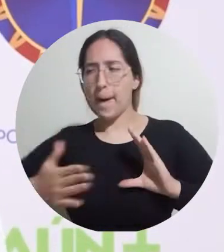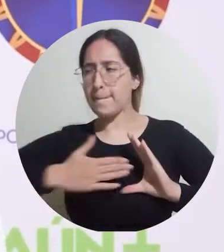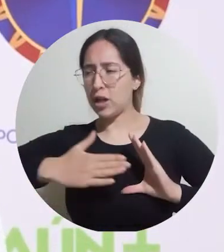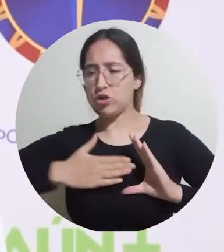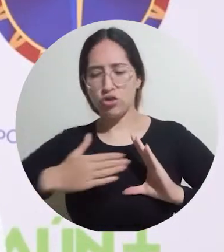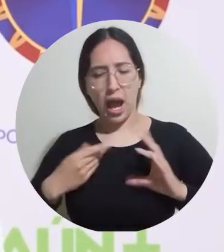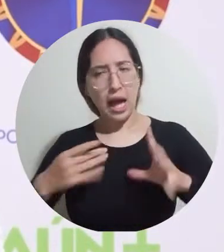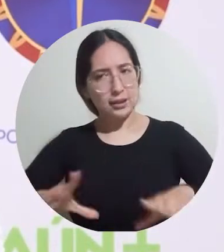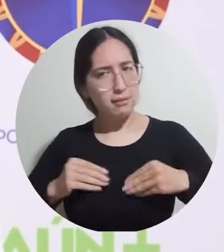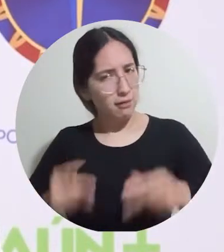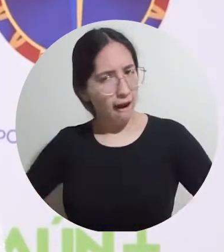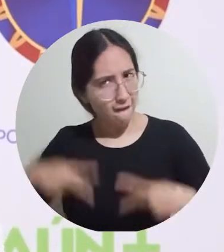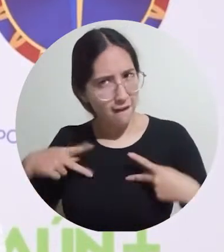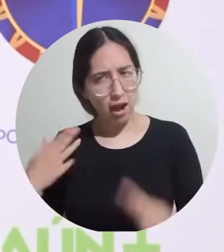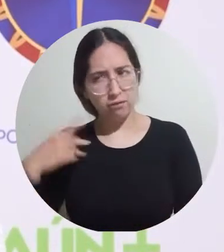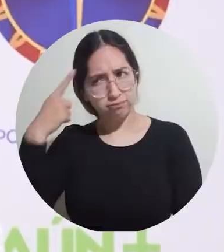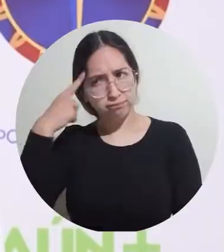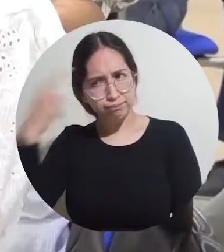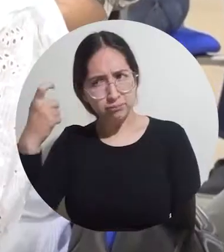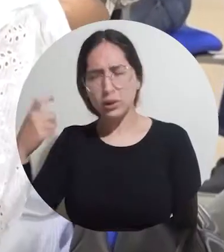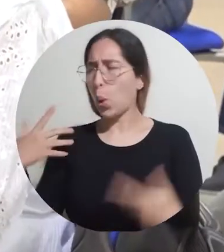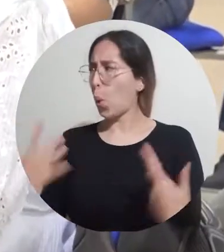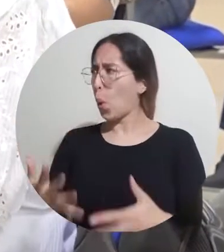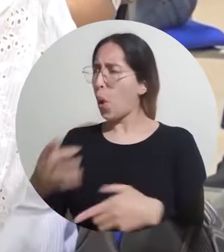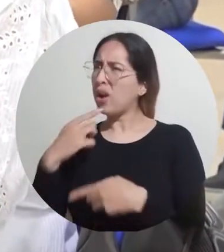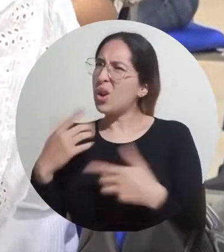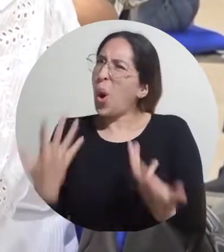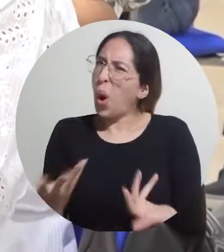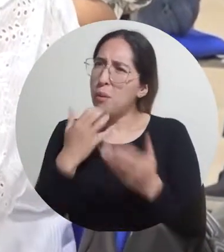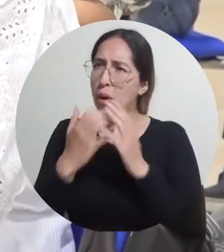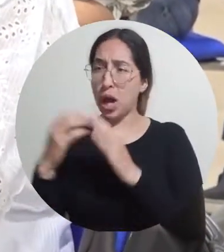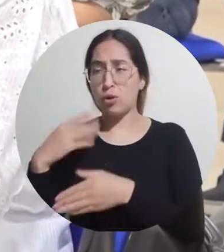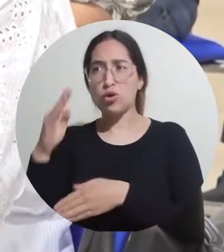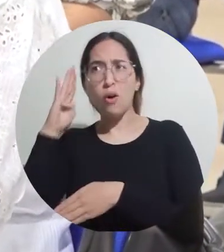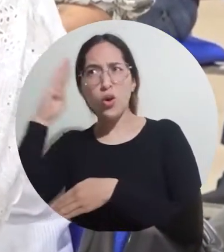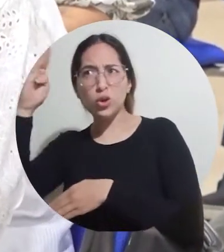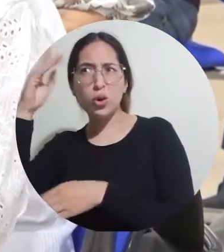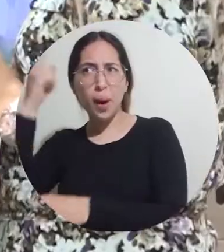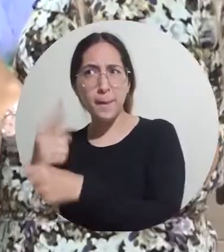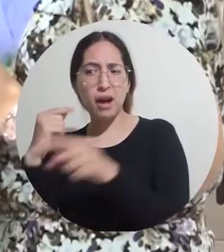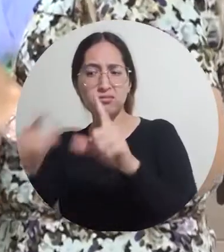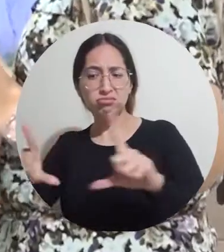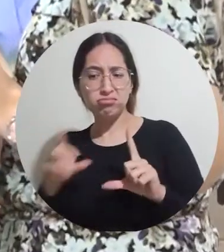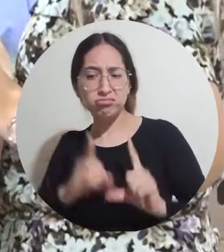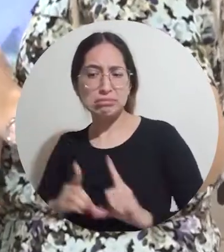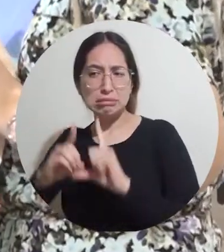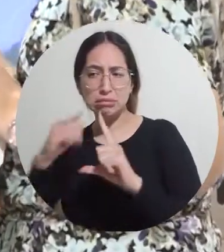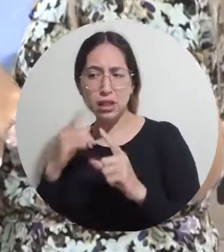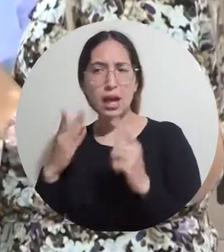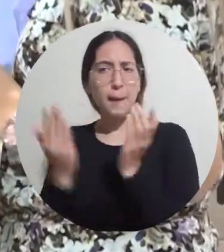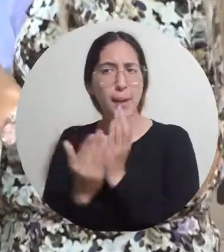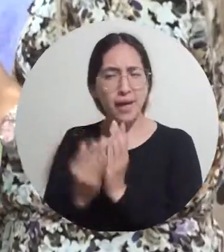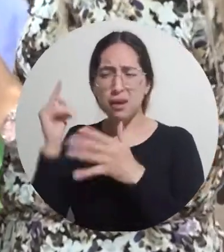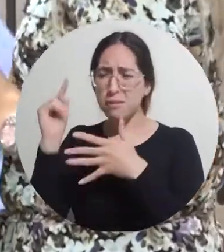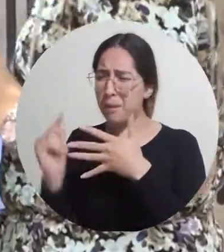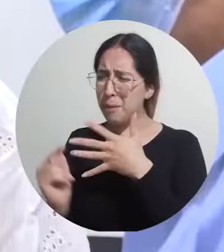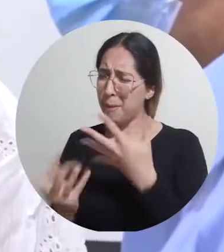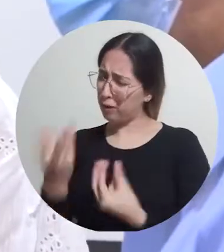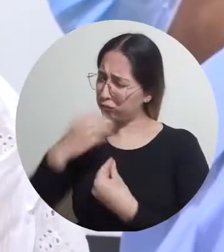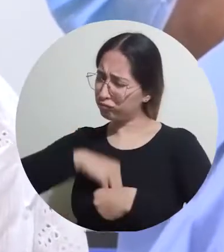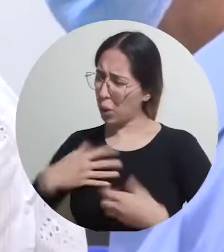y todo eso digamos porque me va a fortalecer a mí como persona muchísimo más